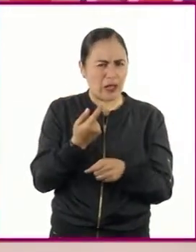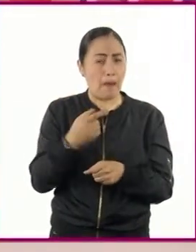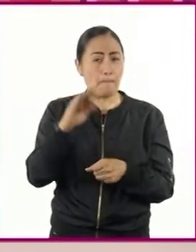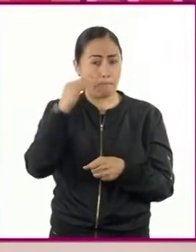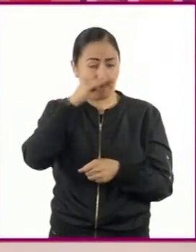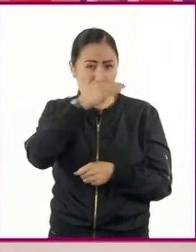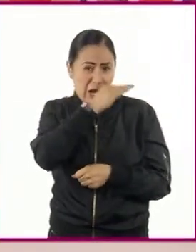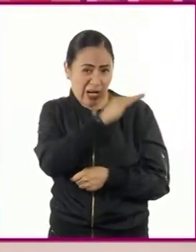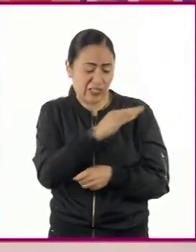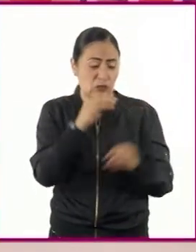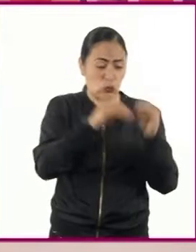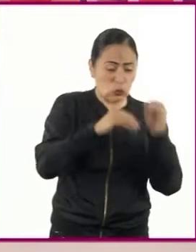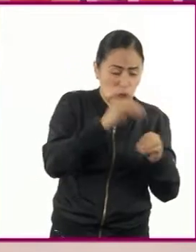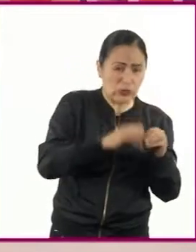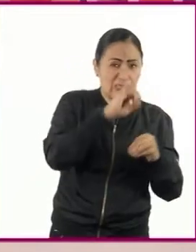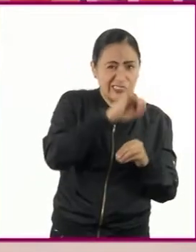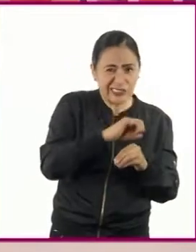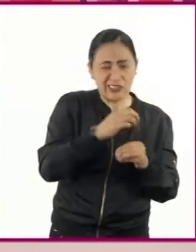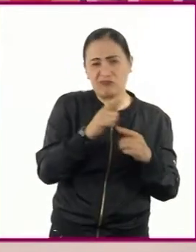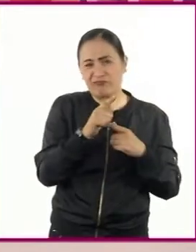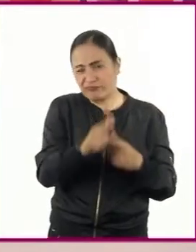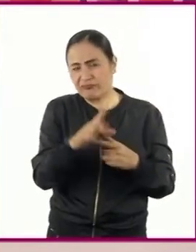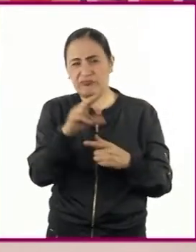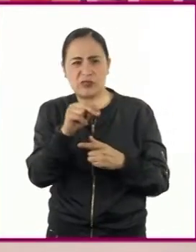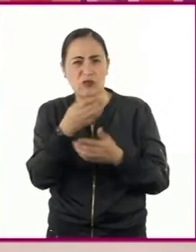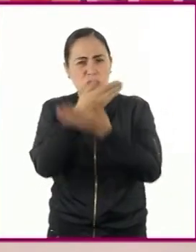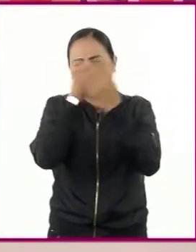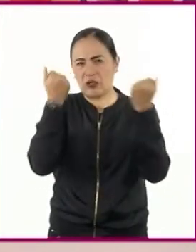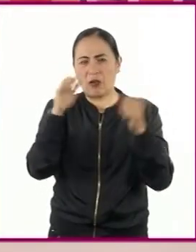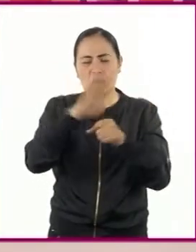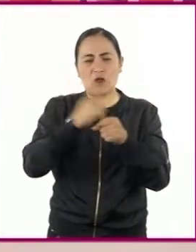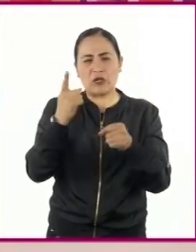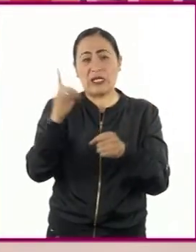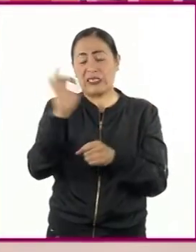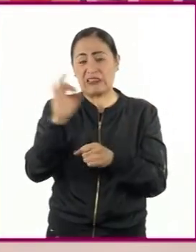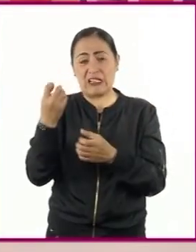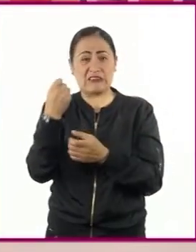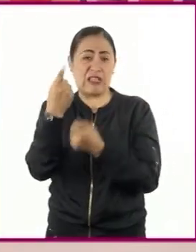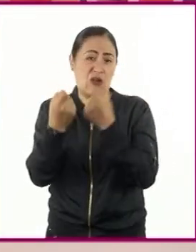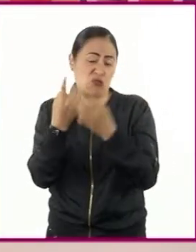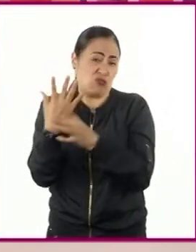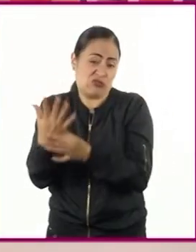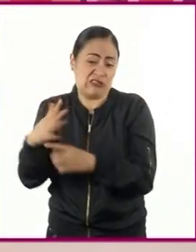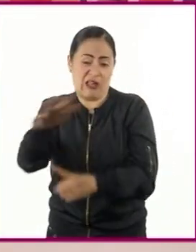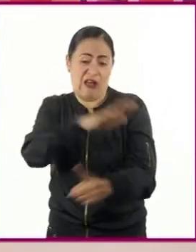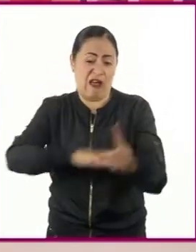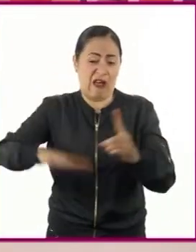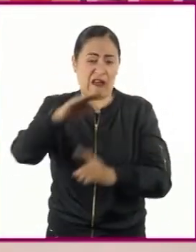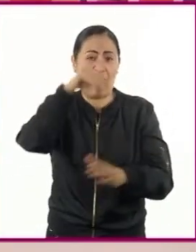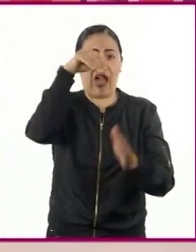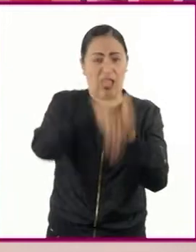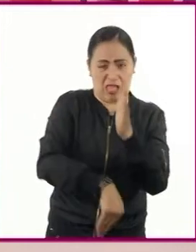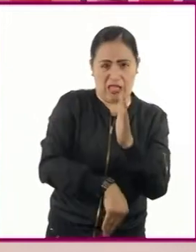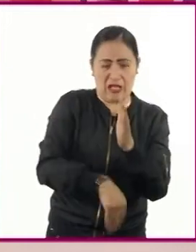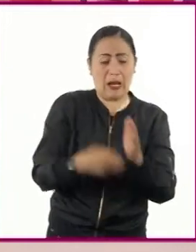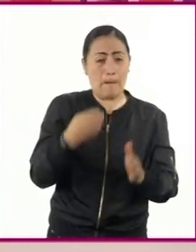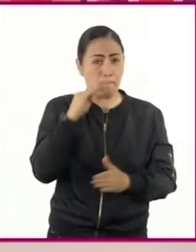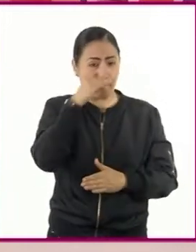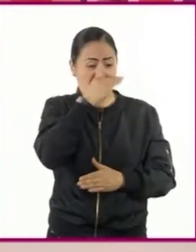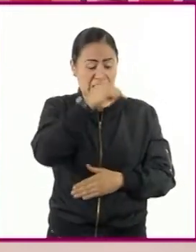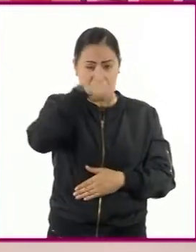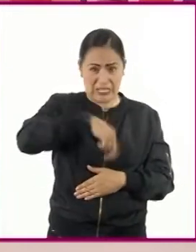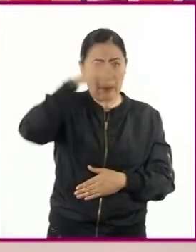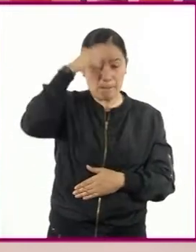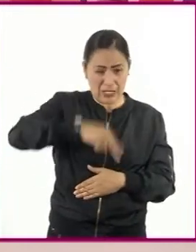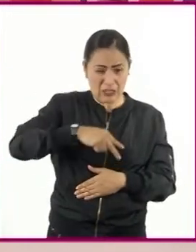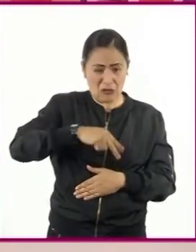que se cree que puede afectar de manera drástica a la biodiversidad, poniendo en peligro las variedades de maíz de nuestro país.